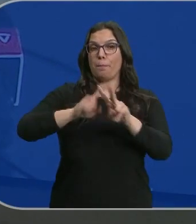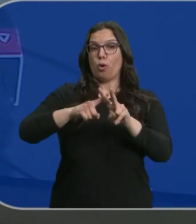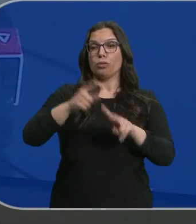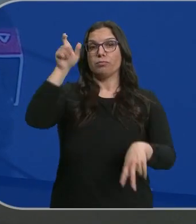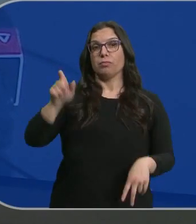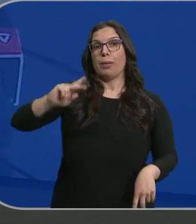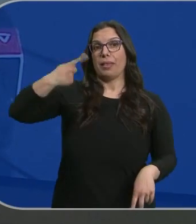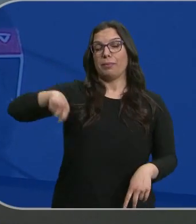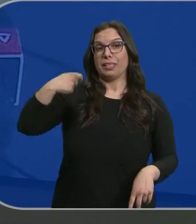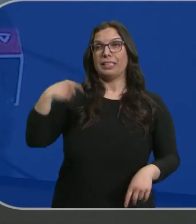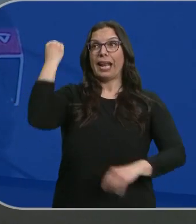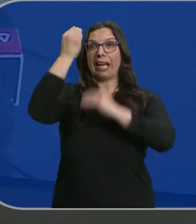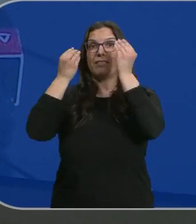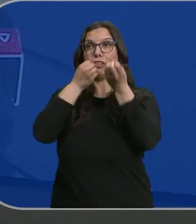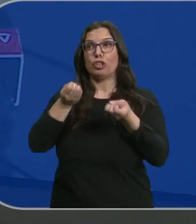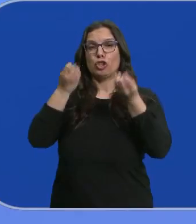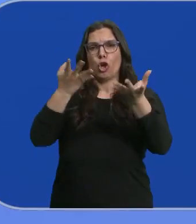ha hecho una buena reflexión.